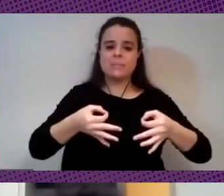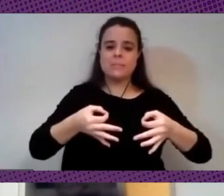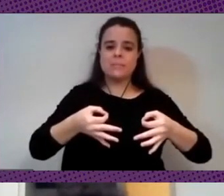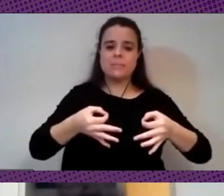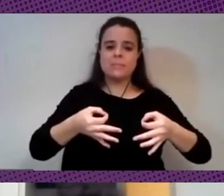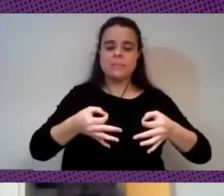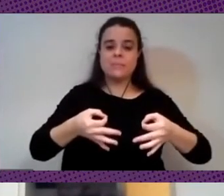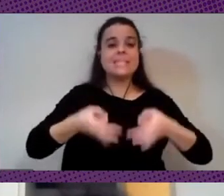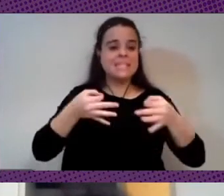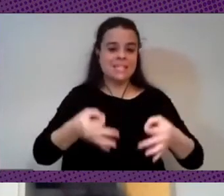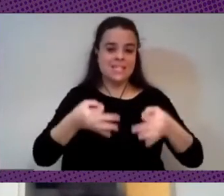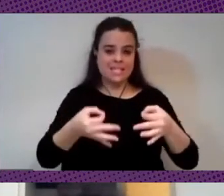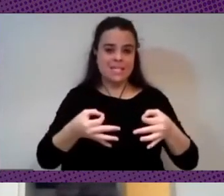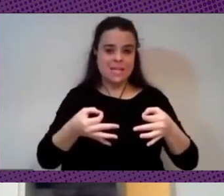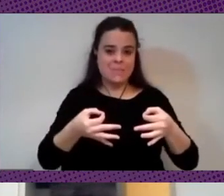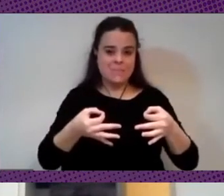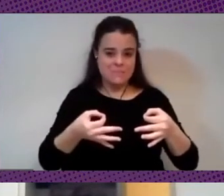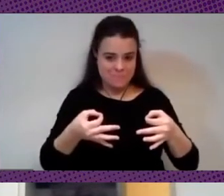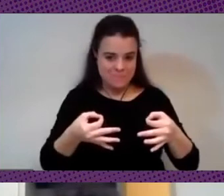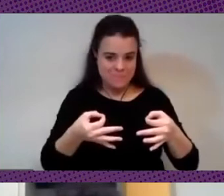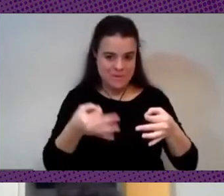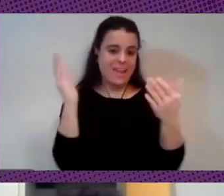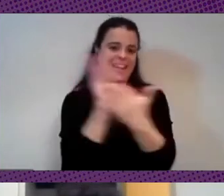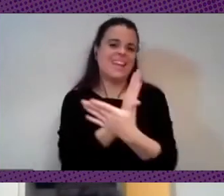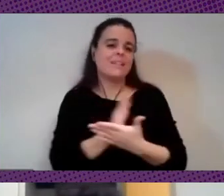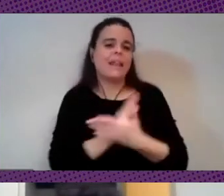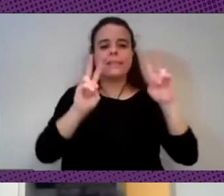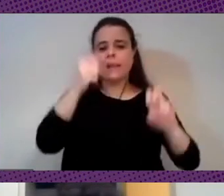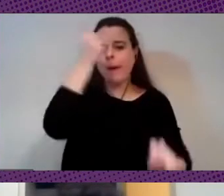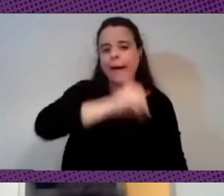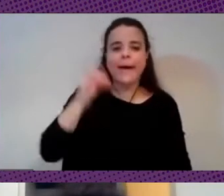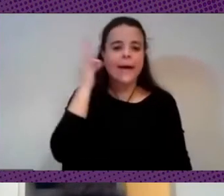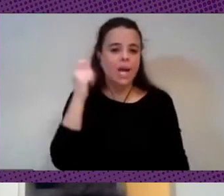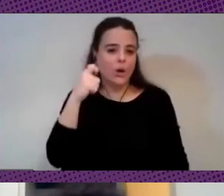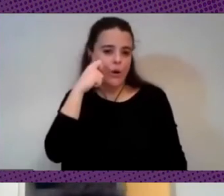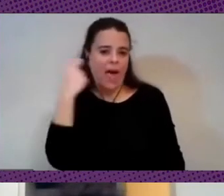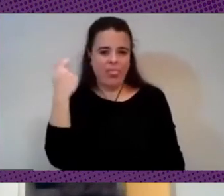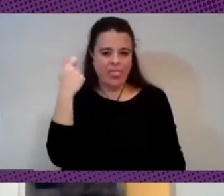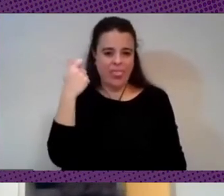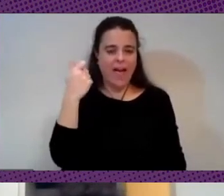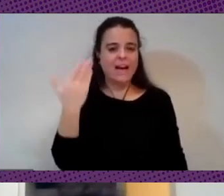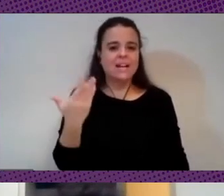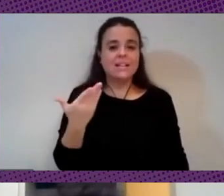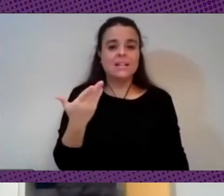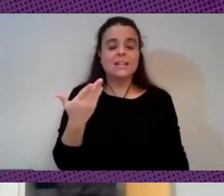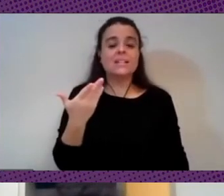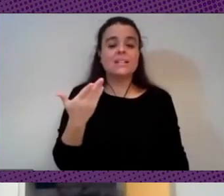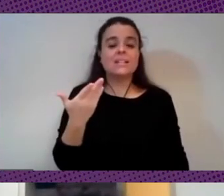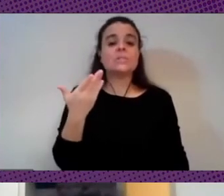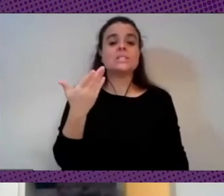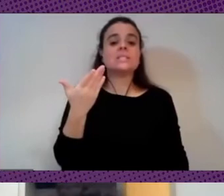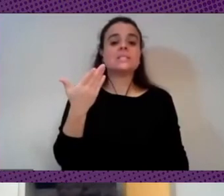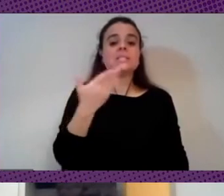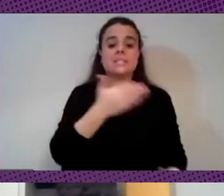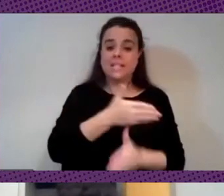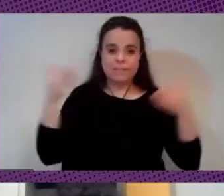reproducen los riesgos ya no solo de raza sino de género y de etnia y además hay otro componente que toda esta economía digital se centra siempre y